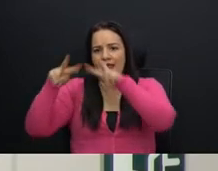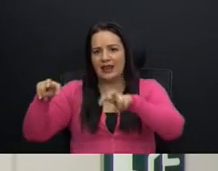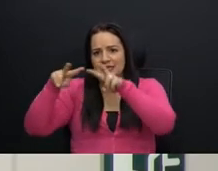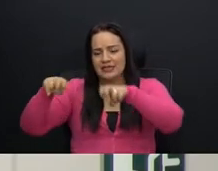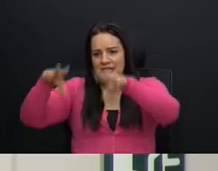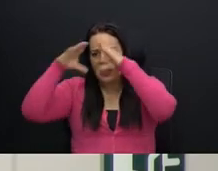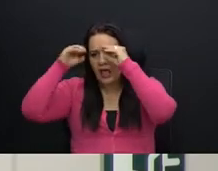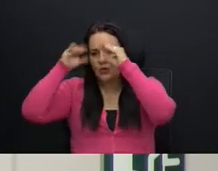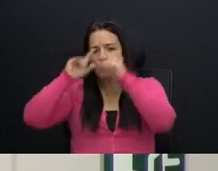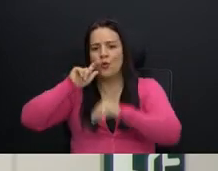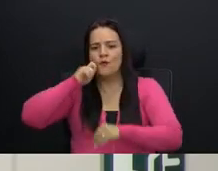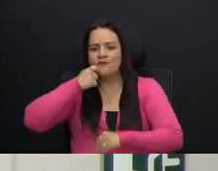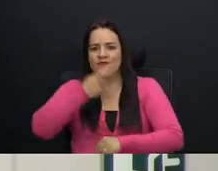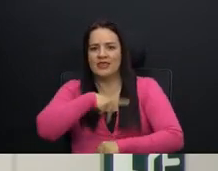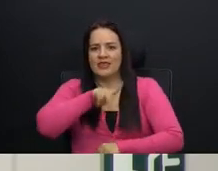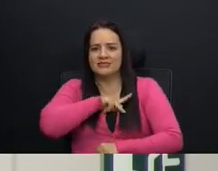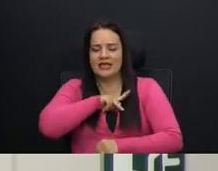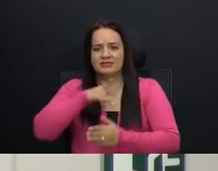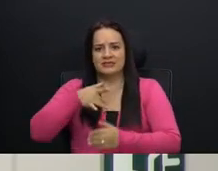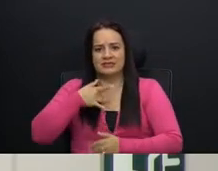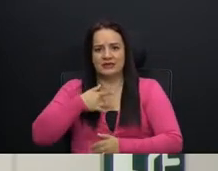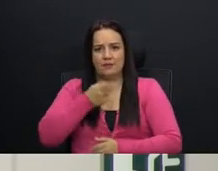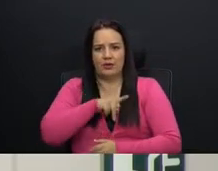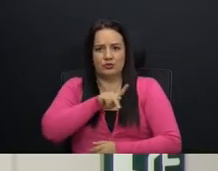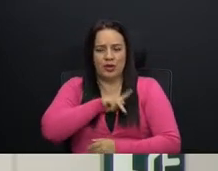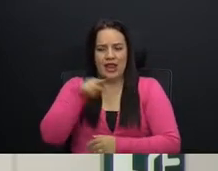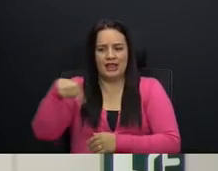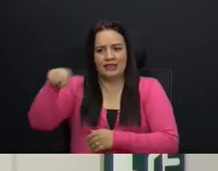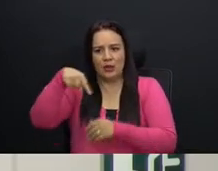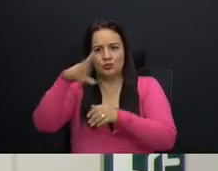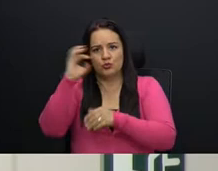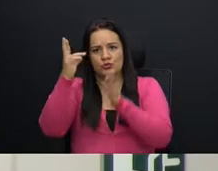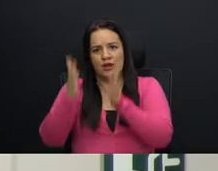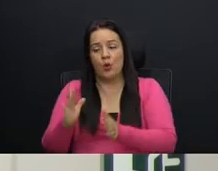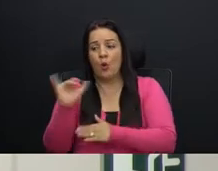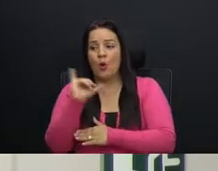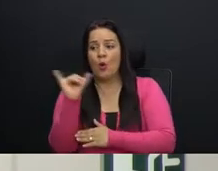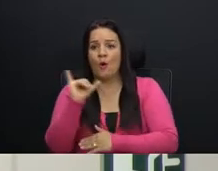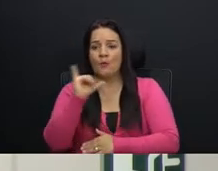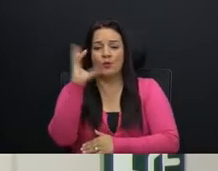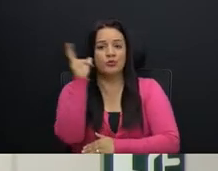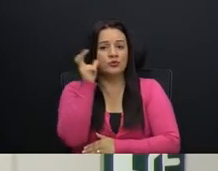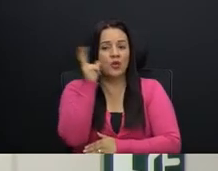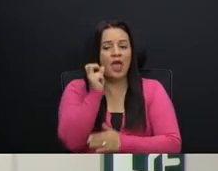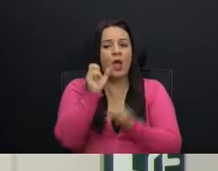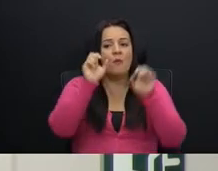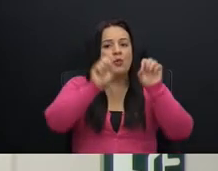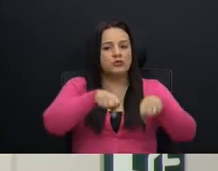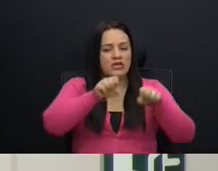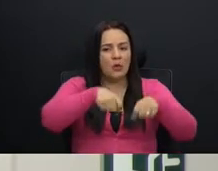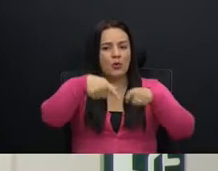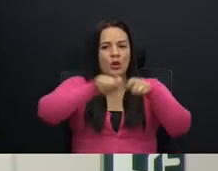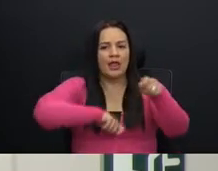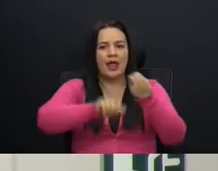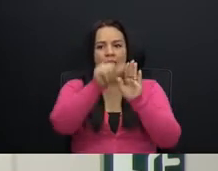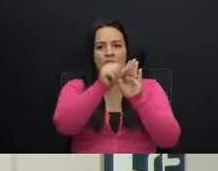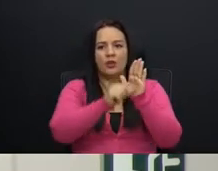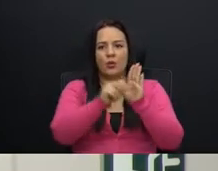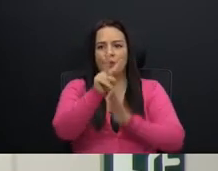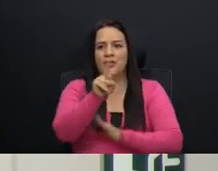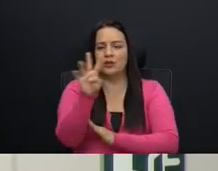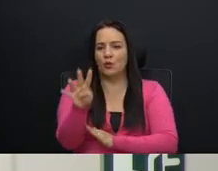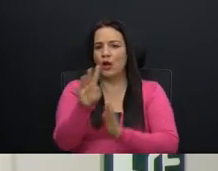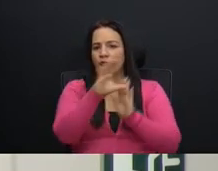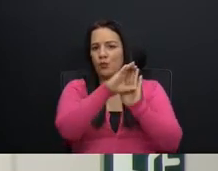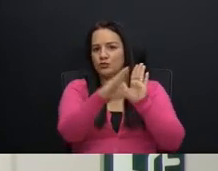confidenciales y sensibles de los costarricenses. Como lo hemos escuchado, hay una posible violación del artículo 24 de la